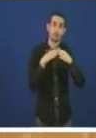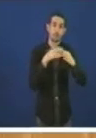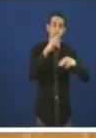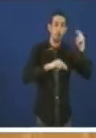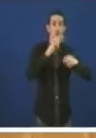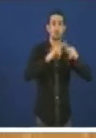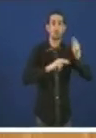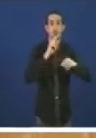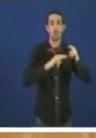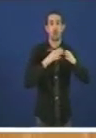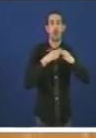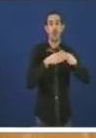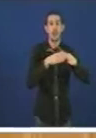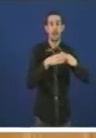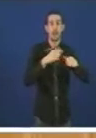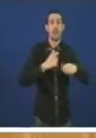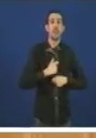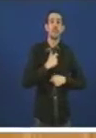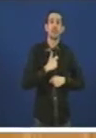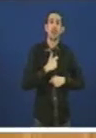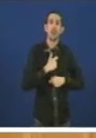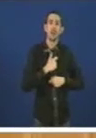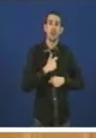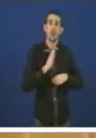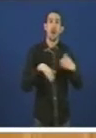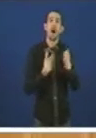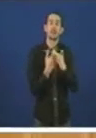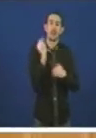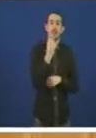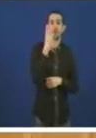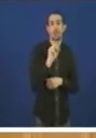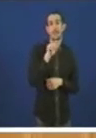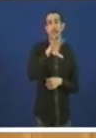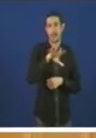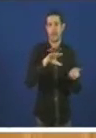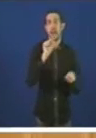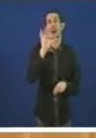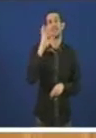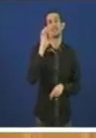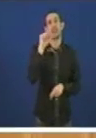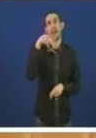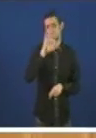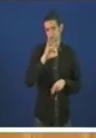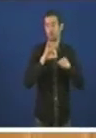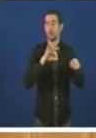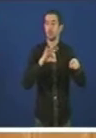civil na antigua astano atoano 2015 terá vostede que explicar